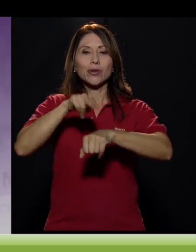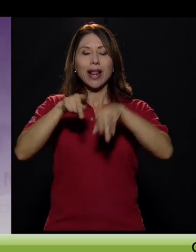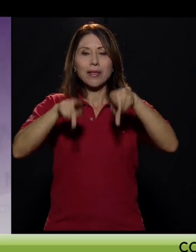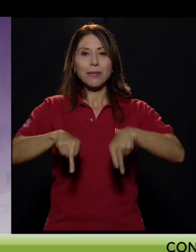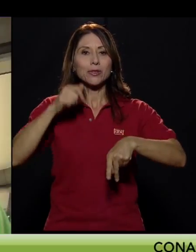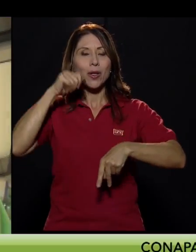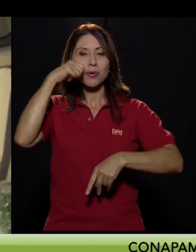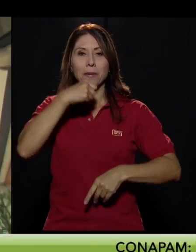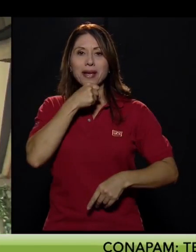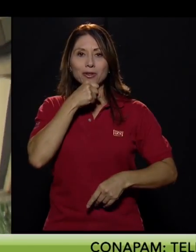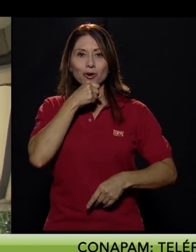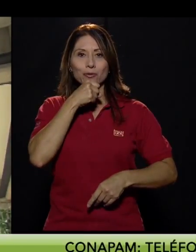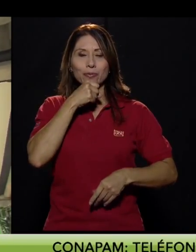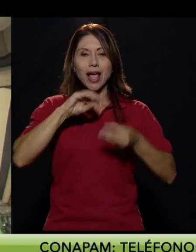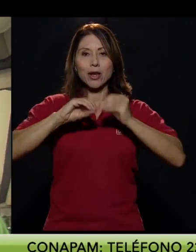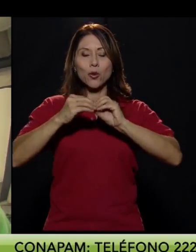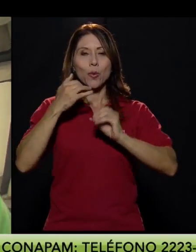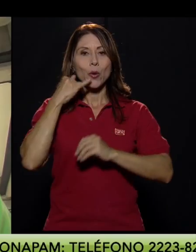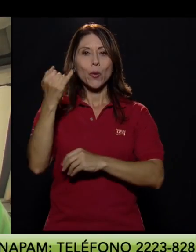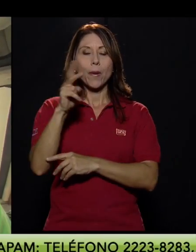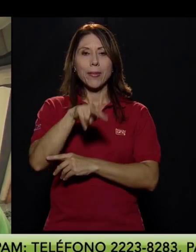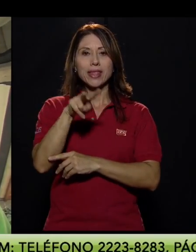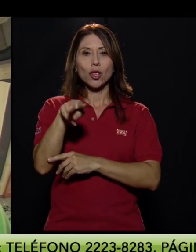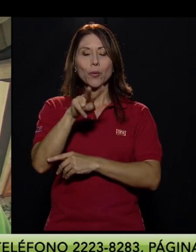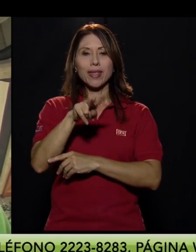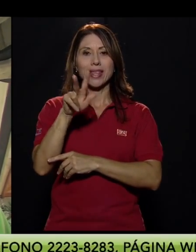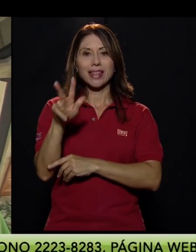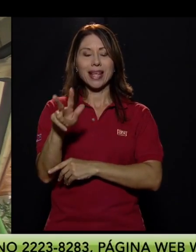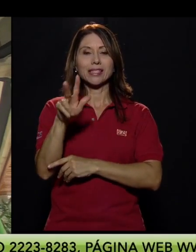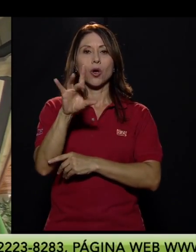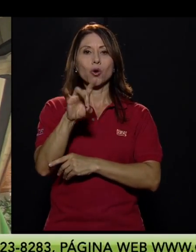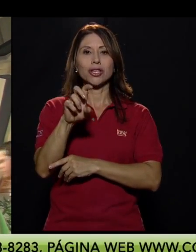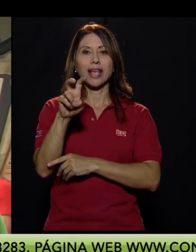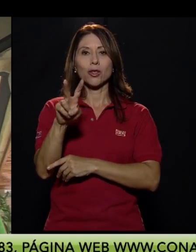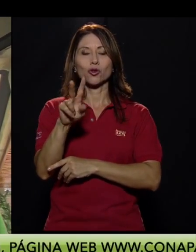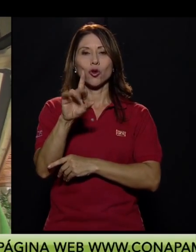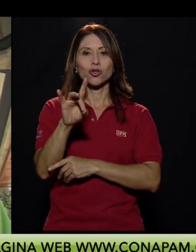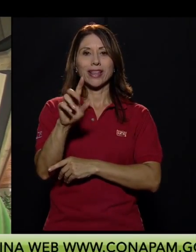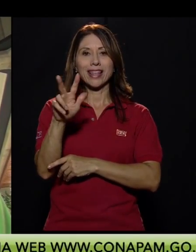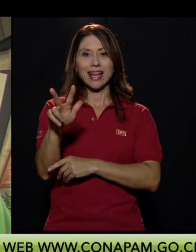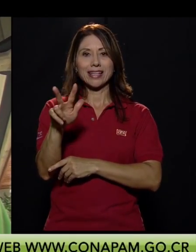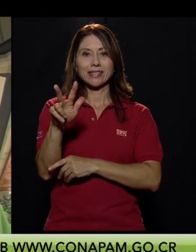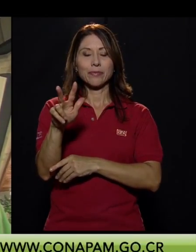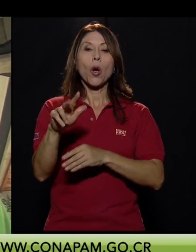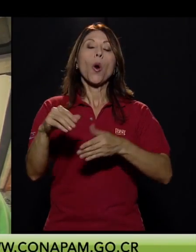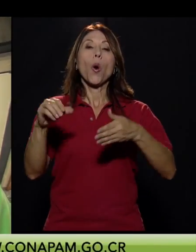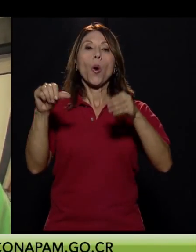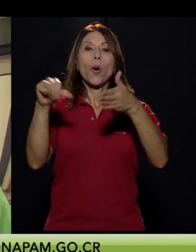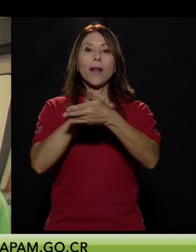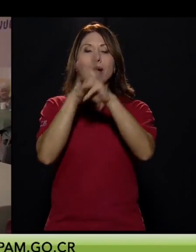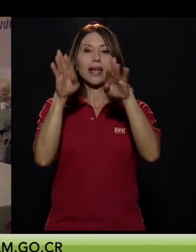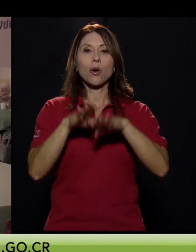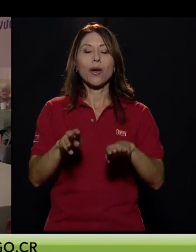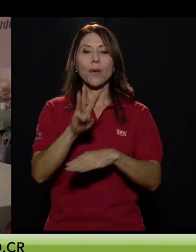denunciarlo ante el Consejo Nacional de la Persona Adulta Mayor al número 2223-8283 o en la página